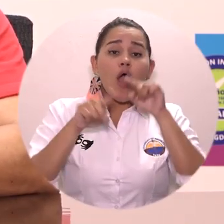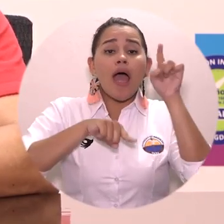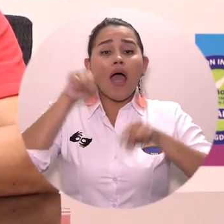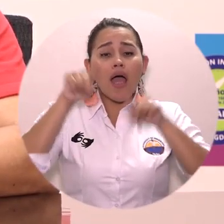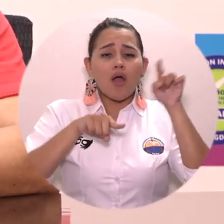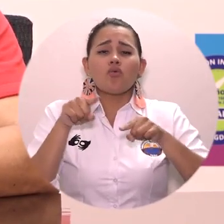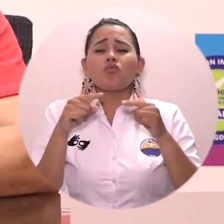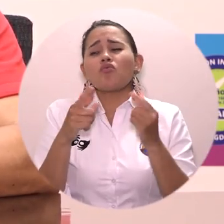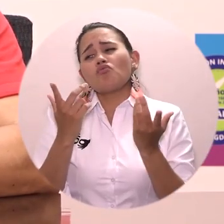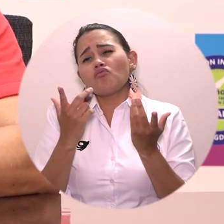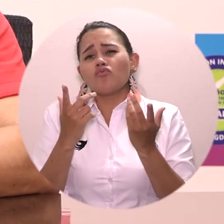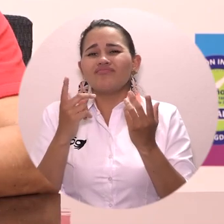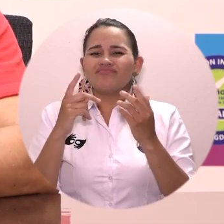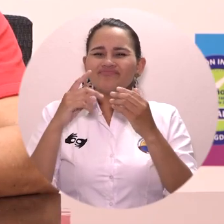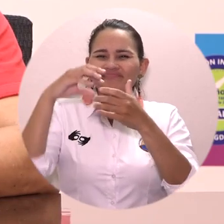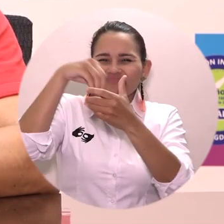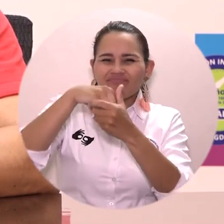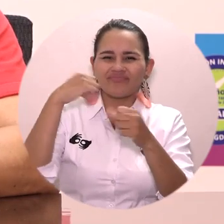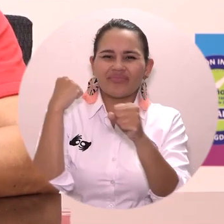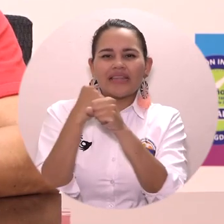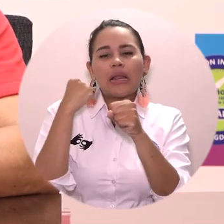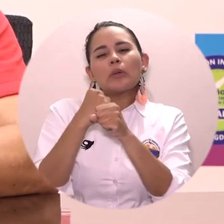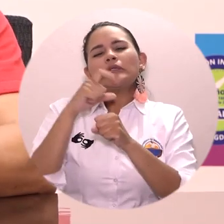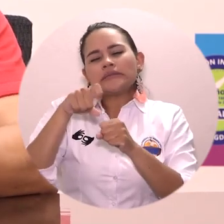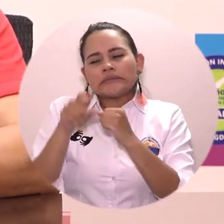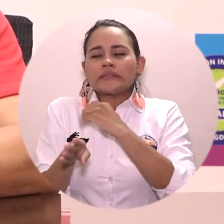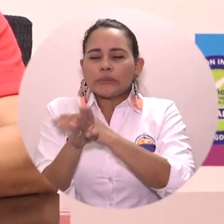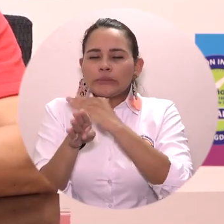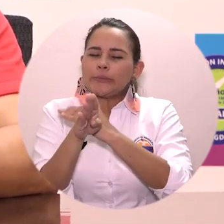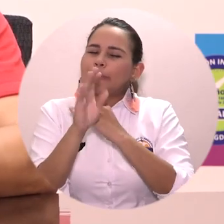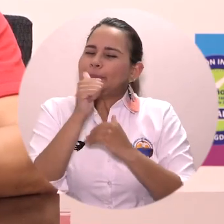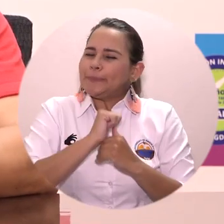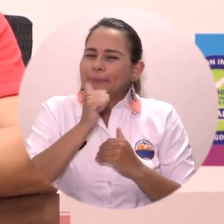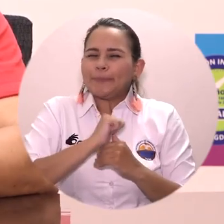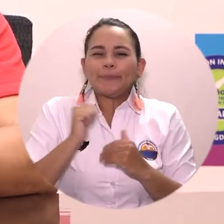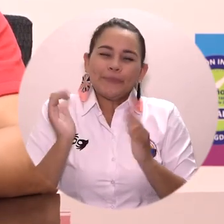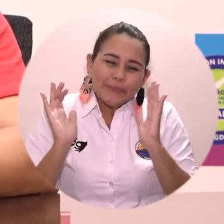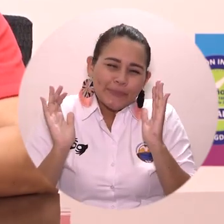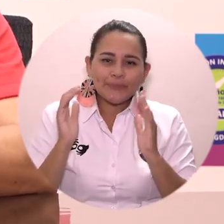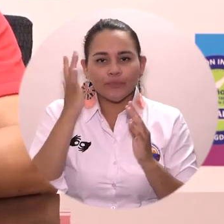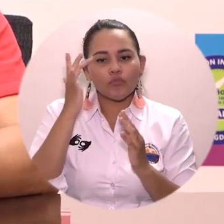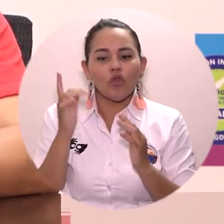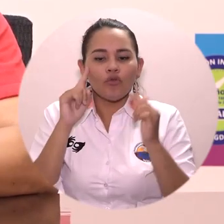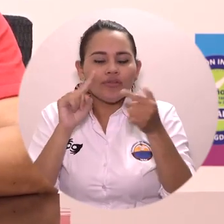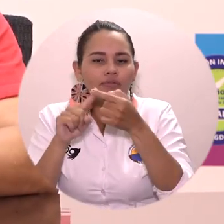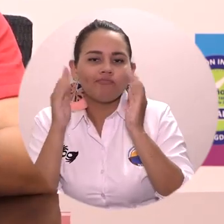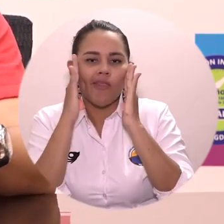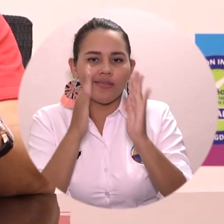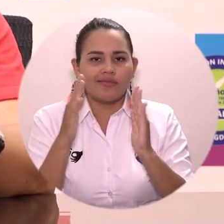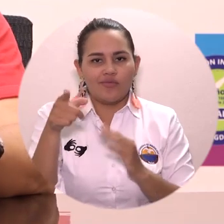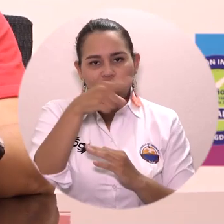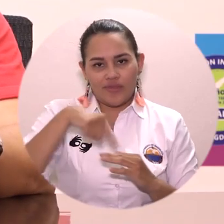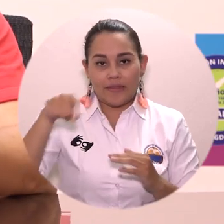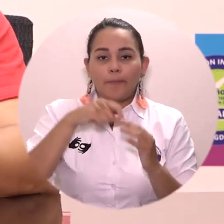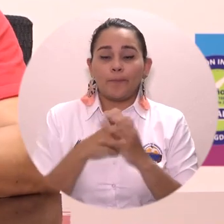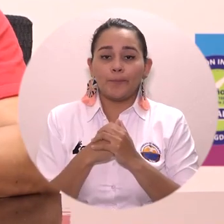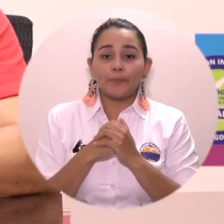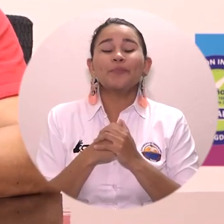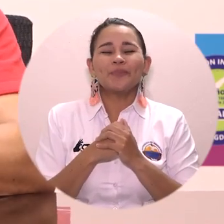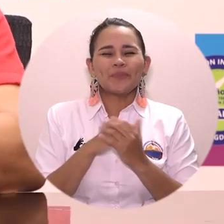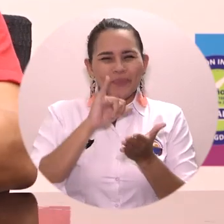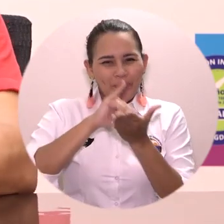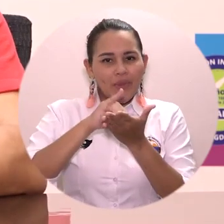porque es necesario que las instituciones educativas ejercen un liderazgo también para informar, para comunicar, para avanzar y para construir.